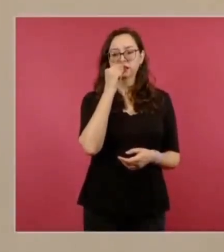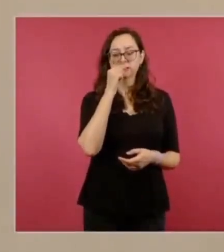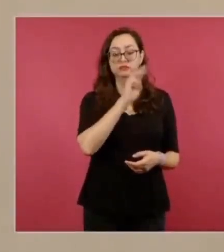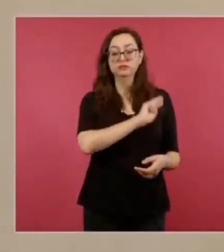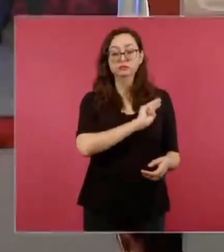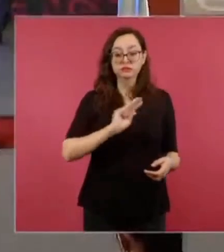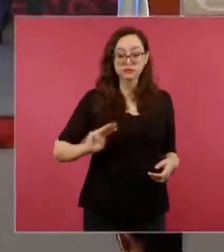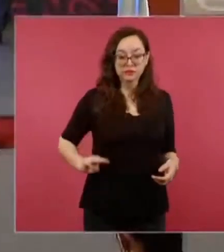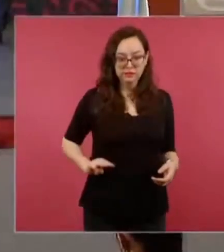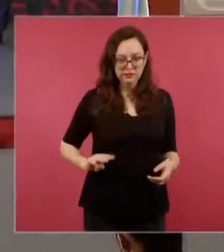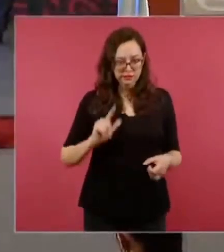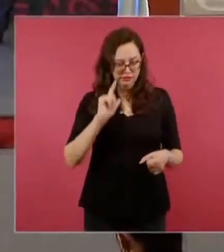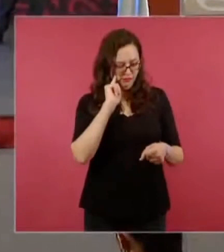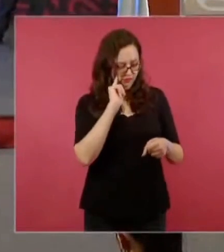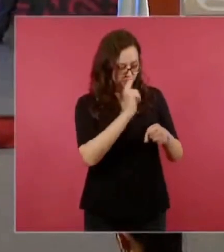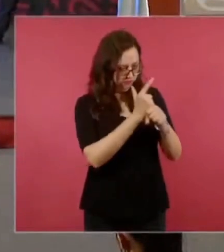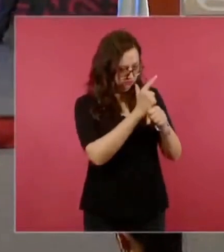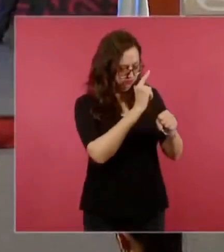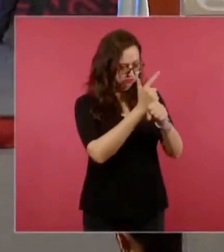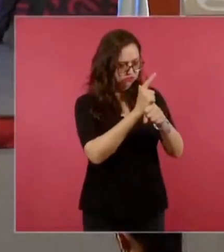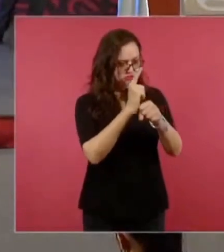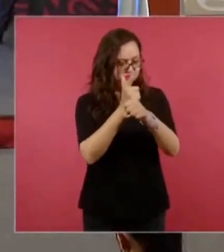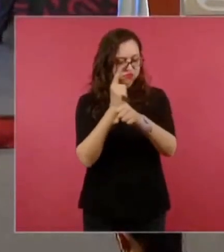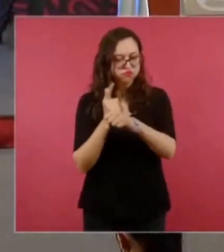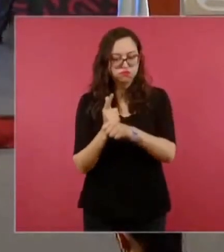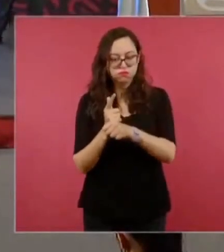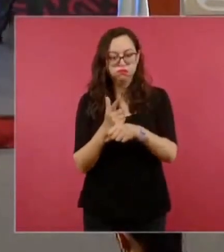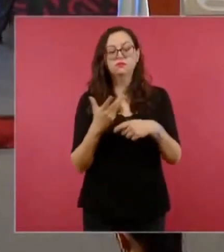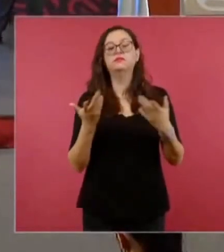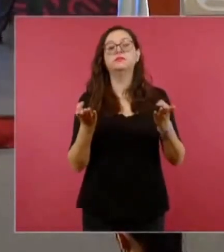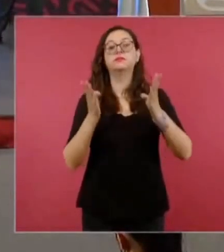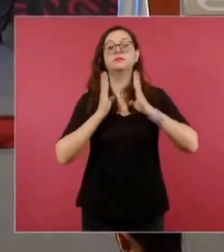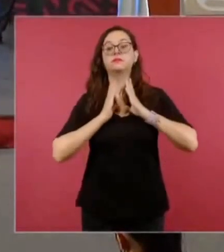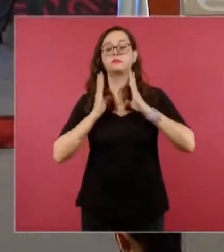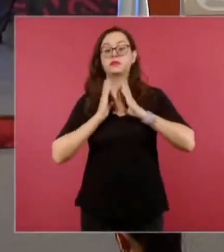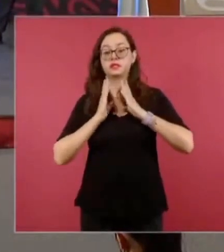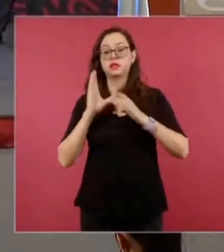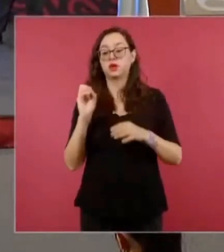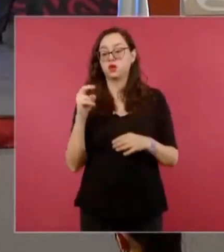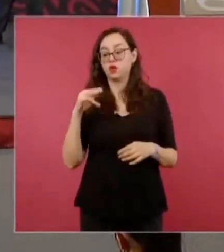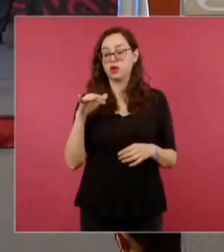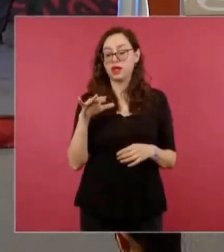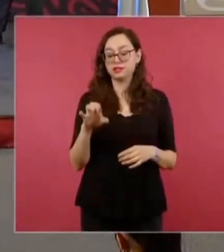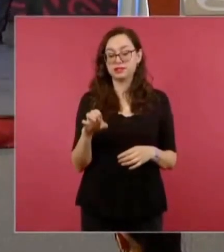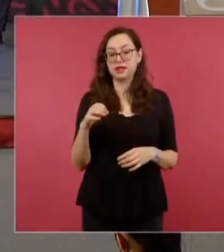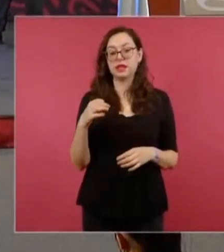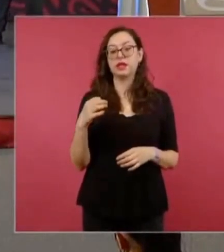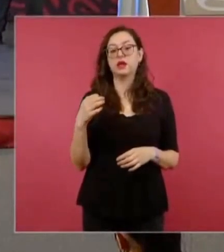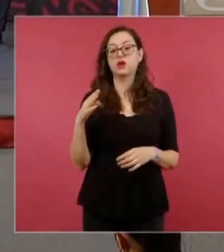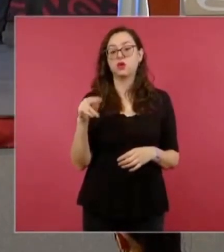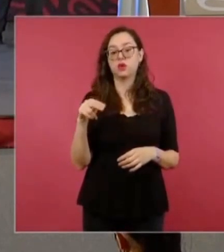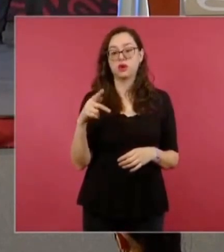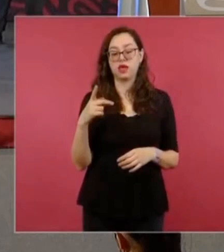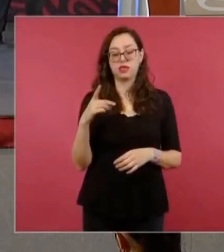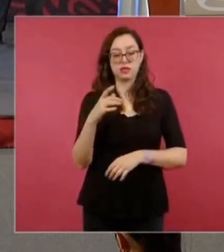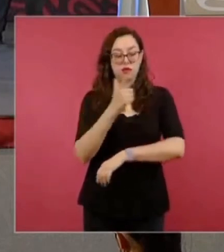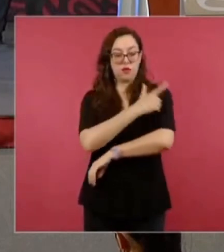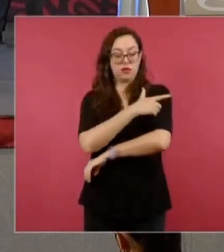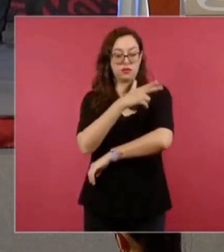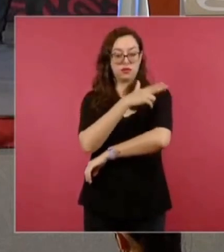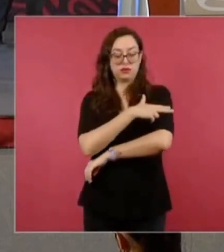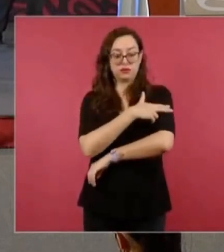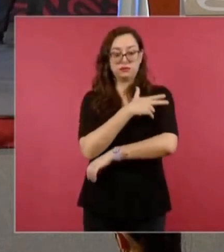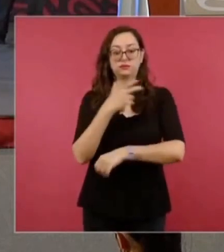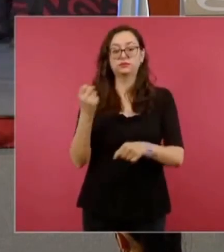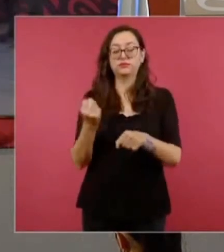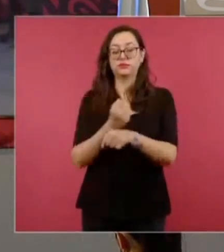detenidos por la Fiscalía del Estado de México, nuevamente con el apoyo del Ejército Mexicano, CONACE, CONAO, Guardia Nacional y de la Secretaría de Seguridad